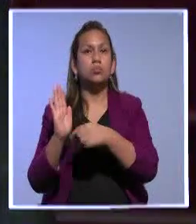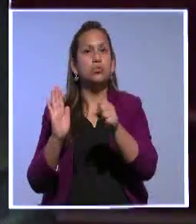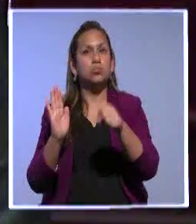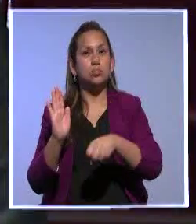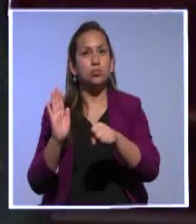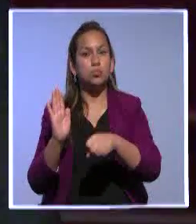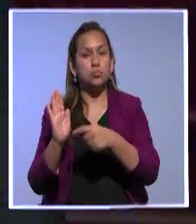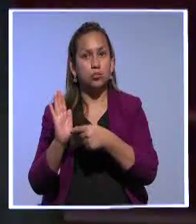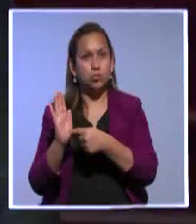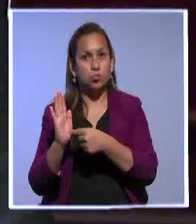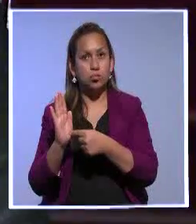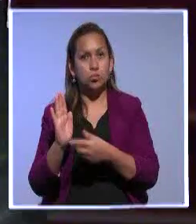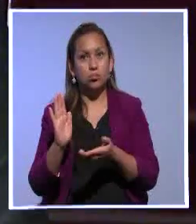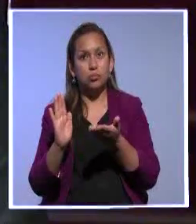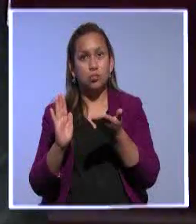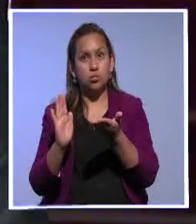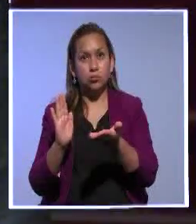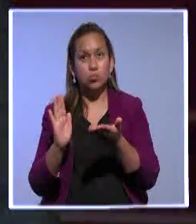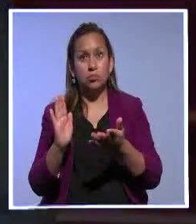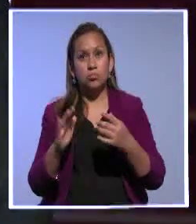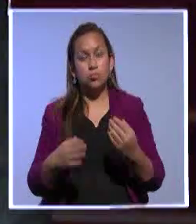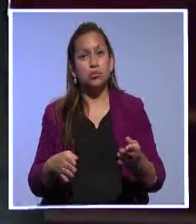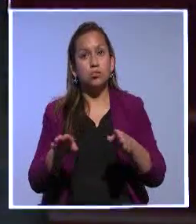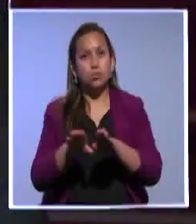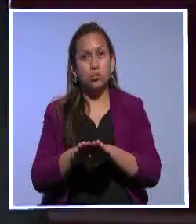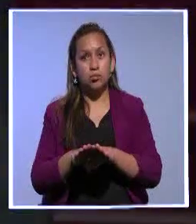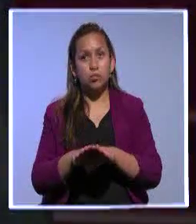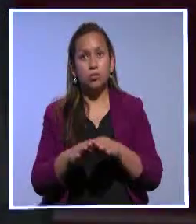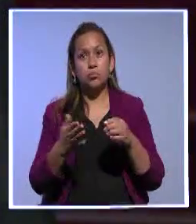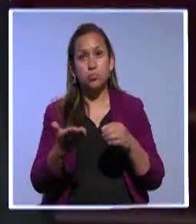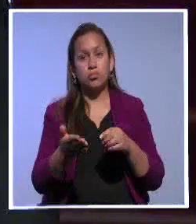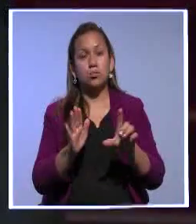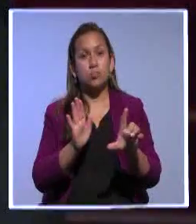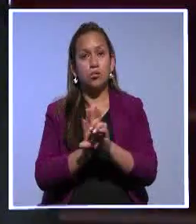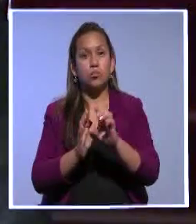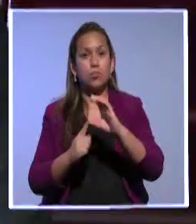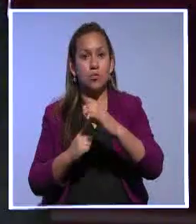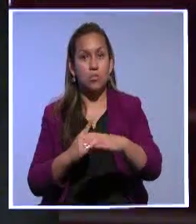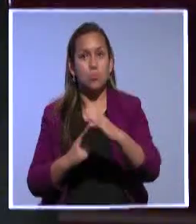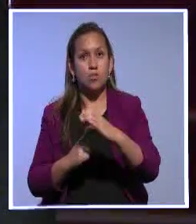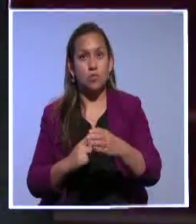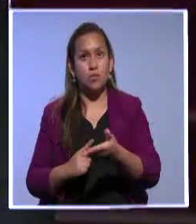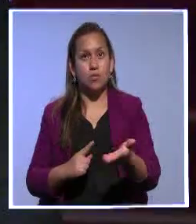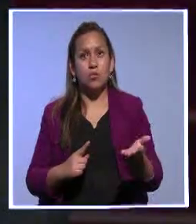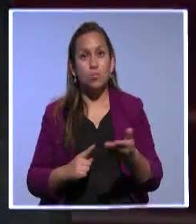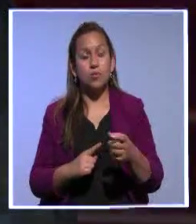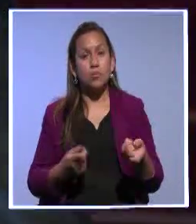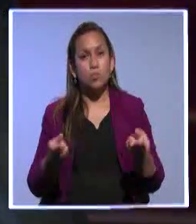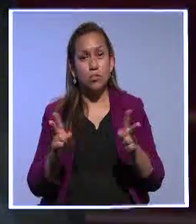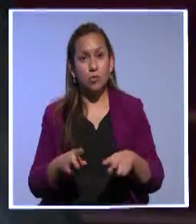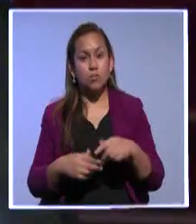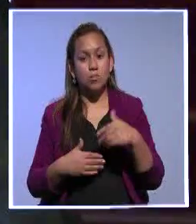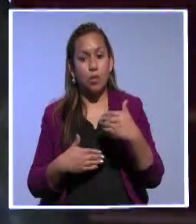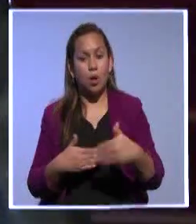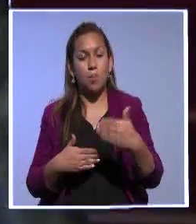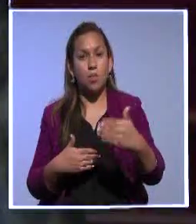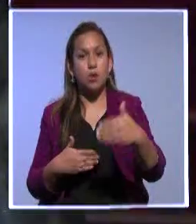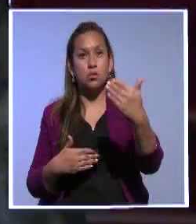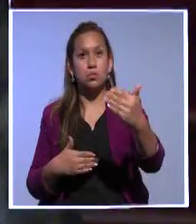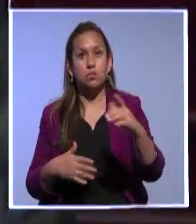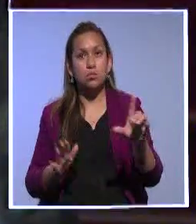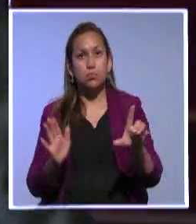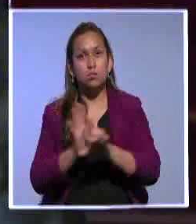es sí lograr cerrar el ciclo constituyente en este momento con la ley de cultura, por ejemplo, y sí también avanzar hacia la